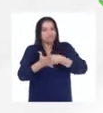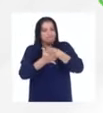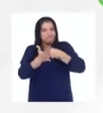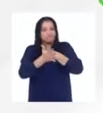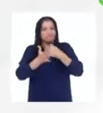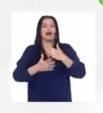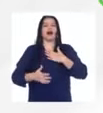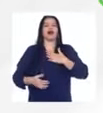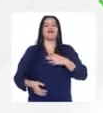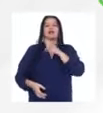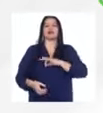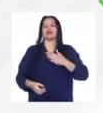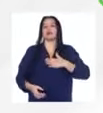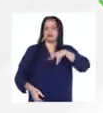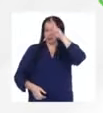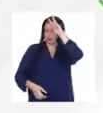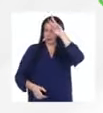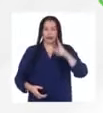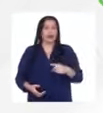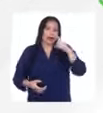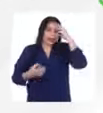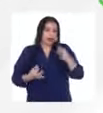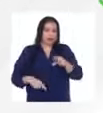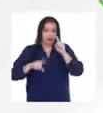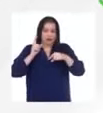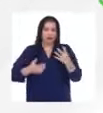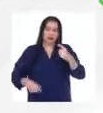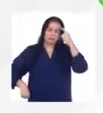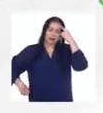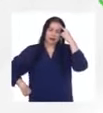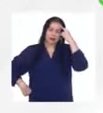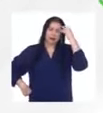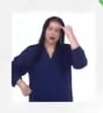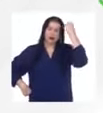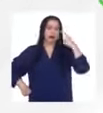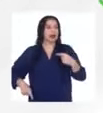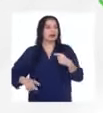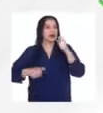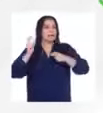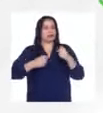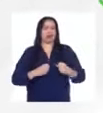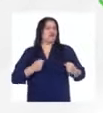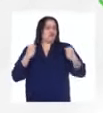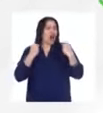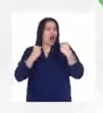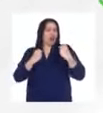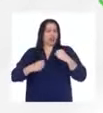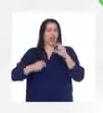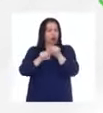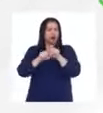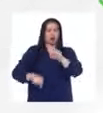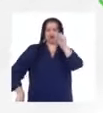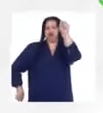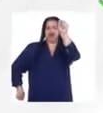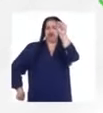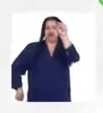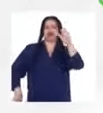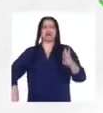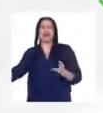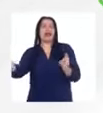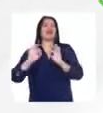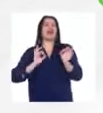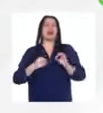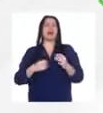creo que creo que a veces hay esta esta idea de que de que la gente tiene que ser invencible ¿no? y mostrarse invencible como que